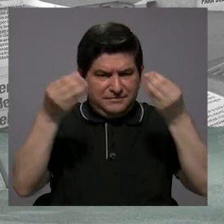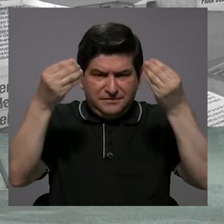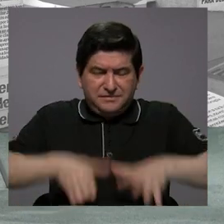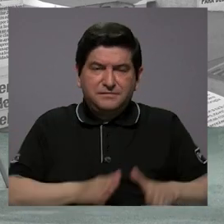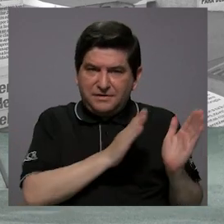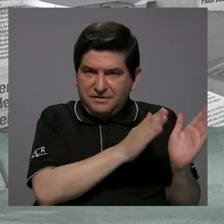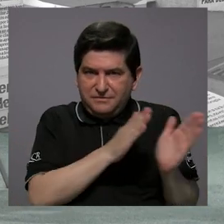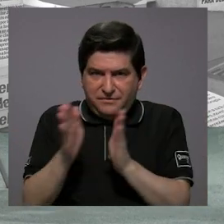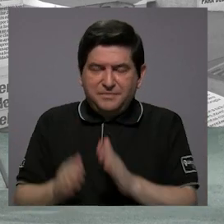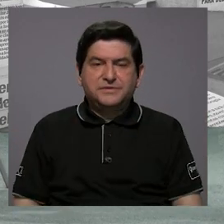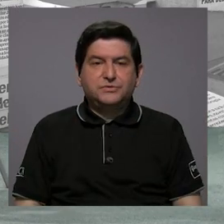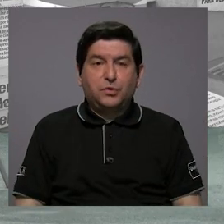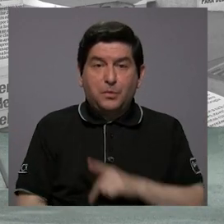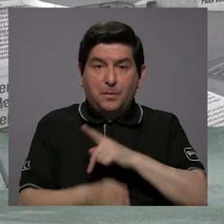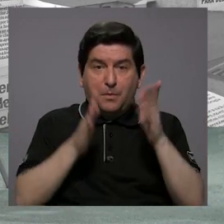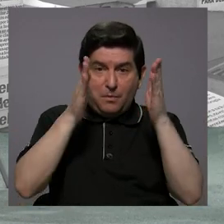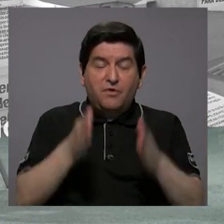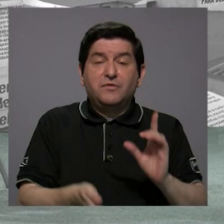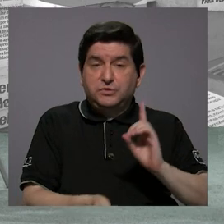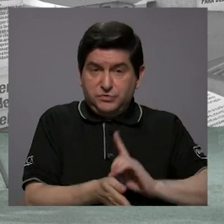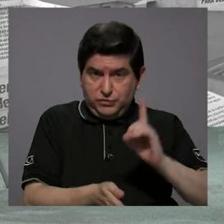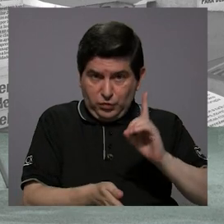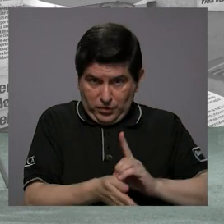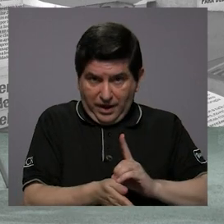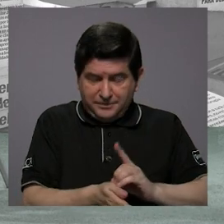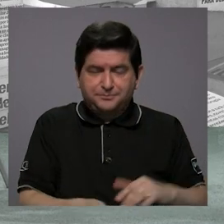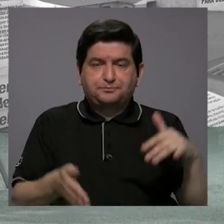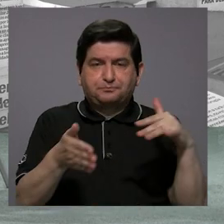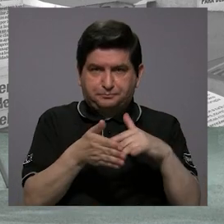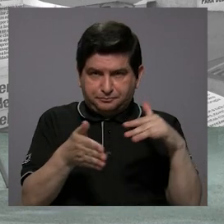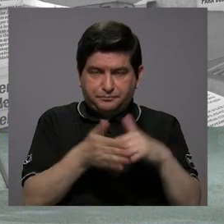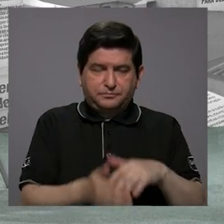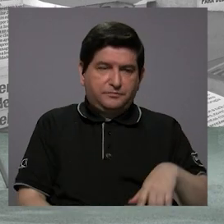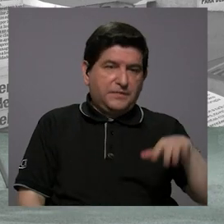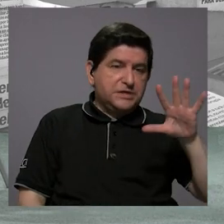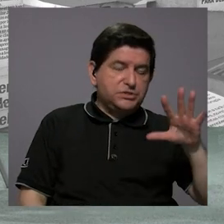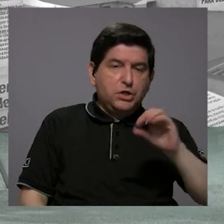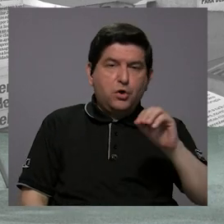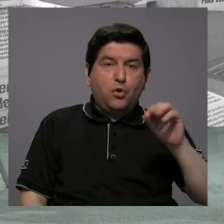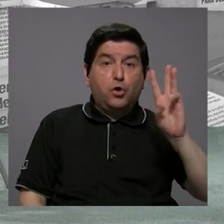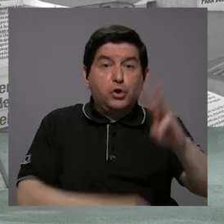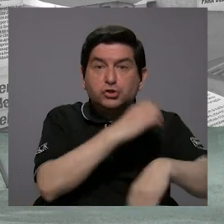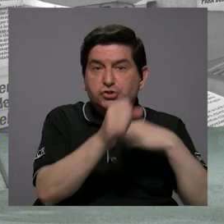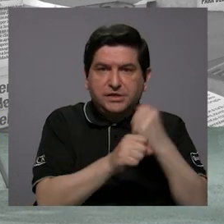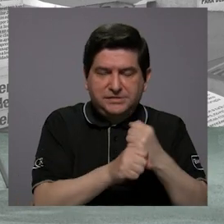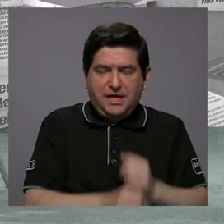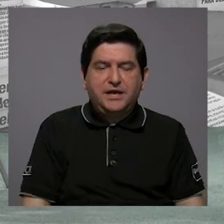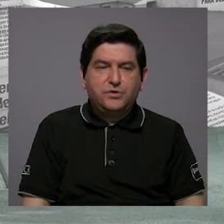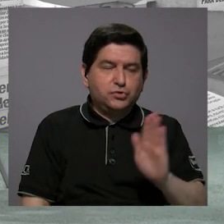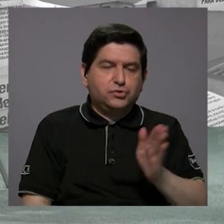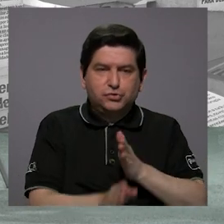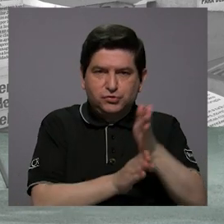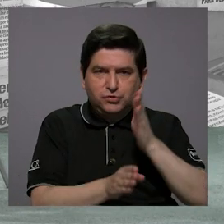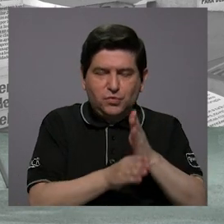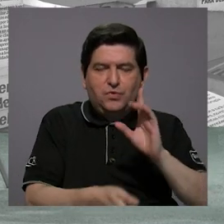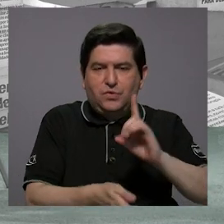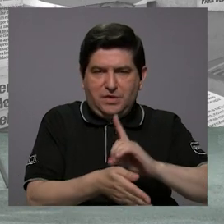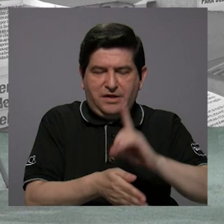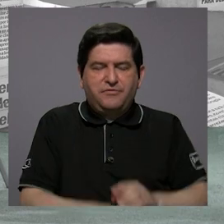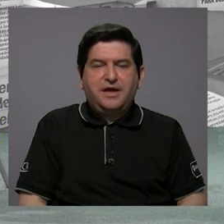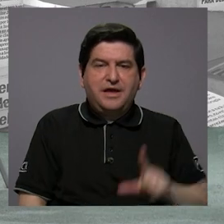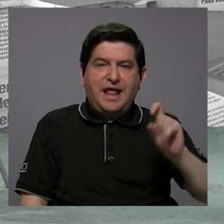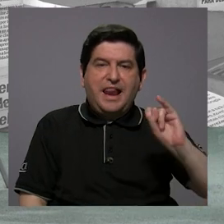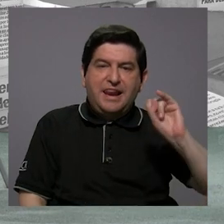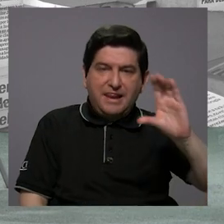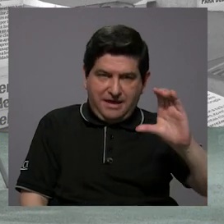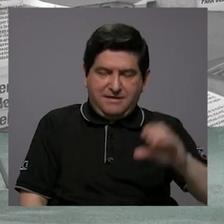porque hay que recordar que un profesional como el médico estudia 5 o 6 años para hacer su carrera de medicina como tal, la